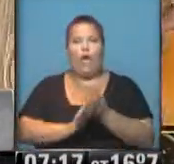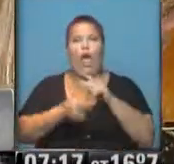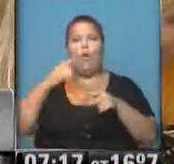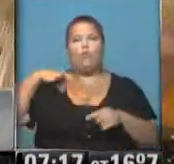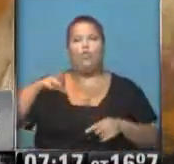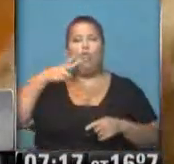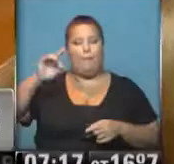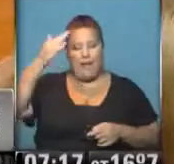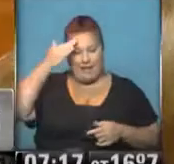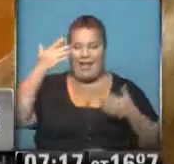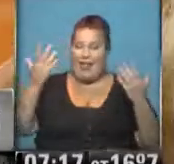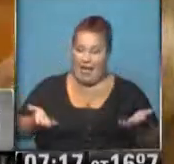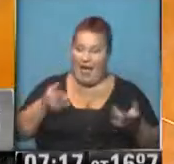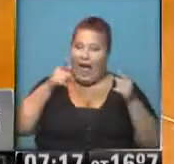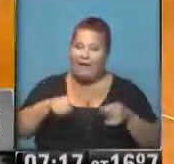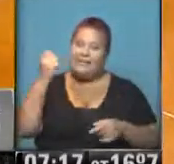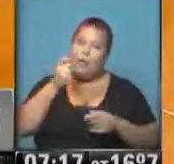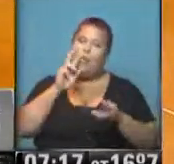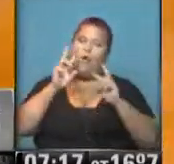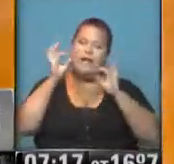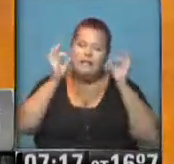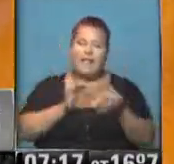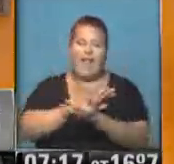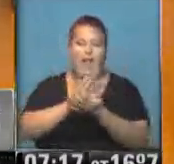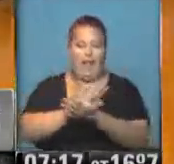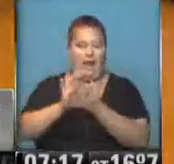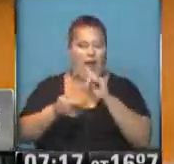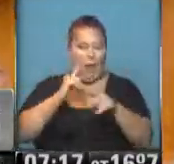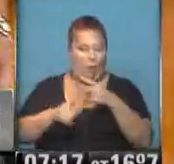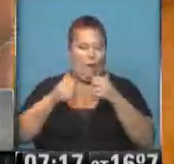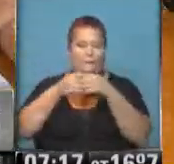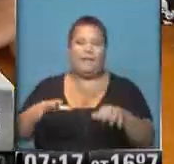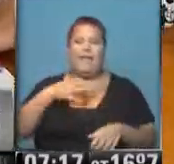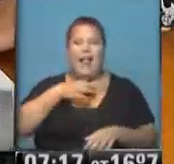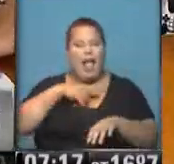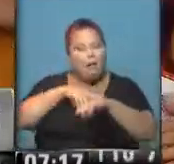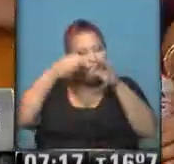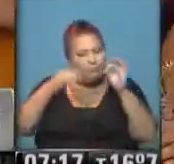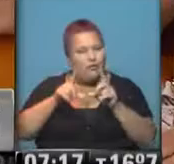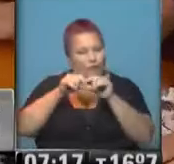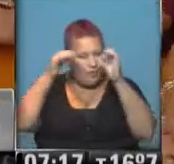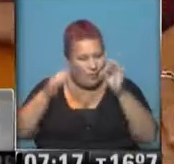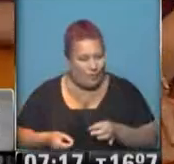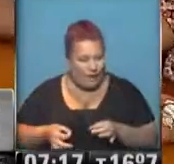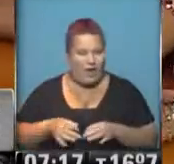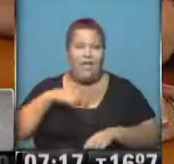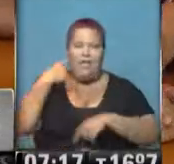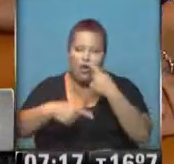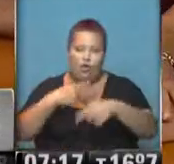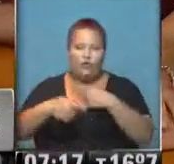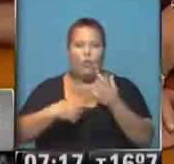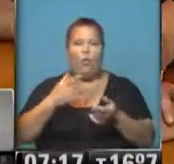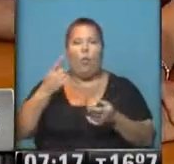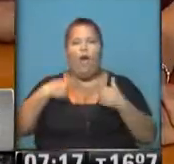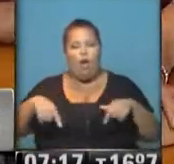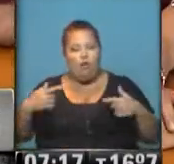2015. Claro, y así pretende arribar a acuerdos que posibiliten comenzar las clases en tiempo y forma y seguir brindando eficazmente todos